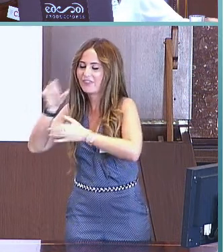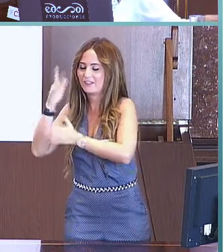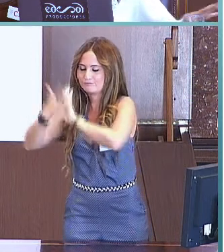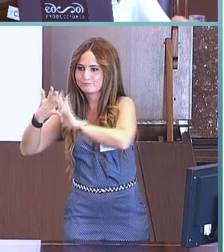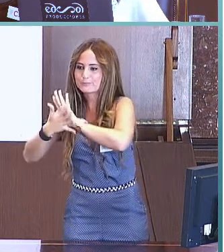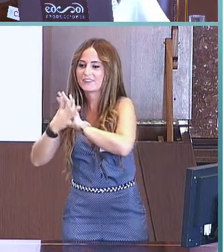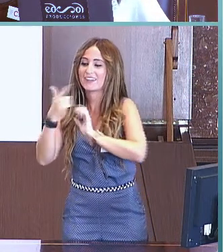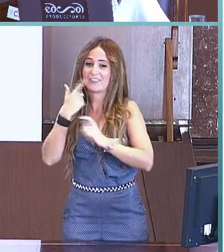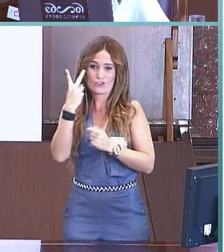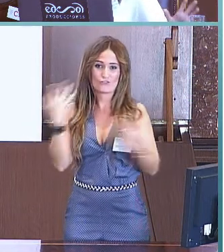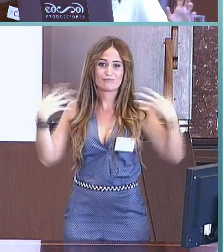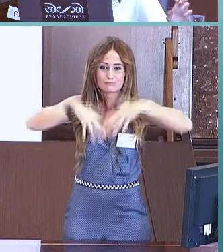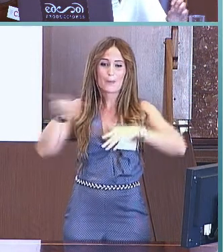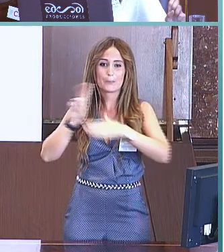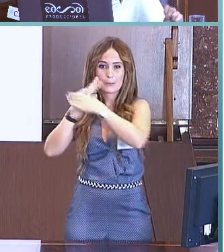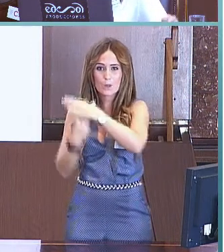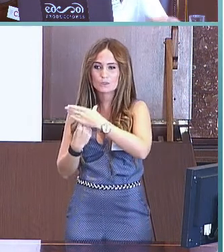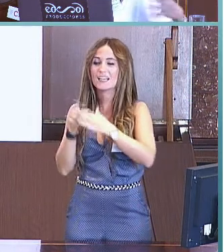de signo americana y la lengua de signo británica,